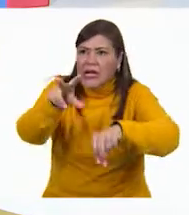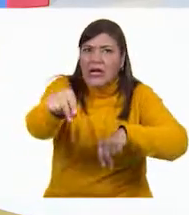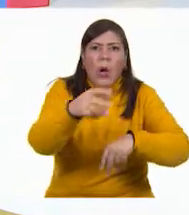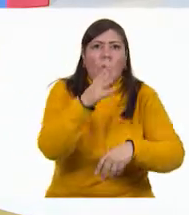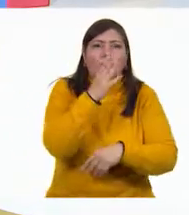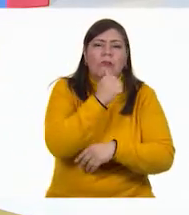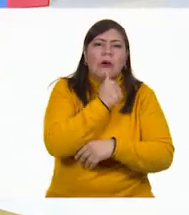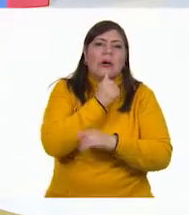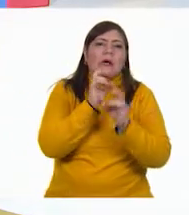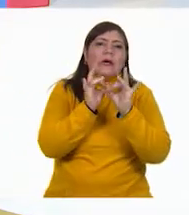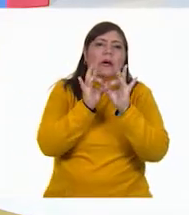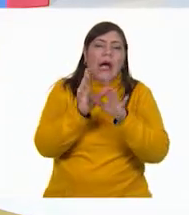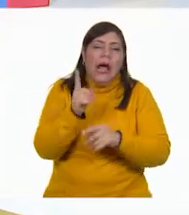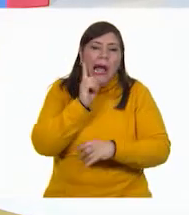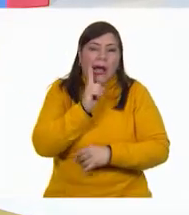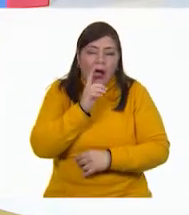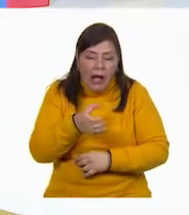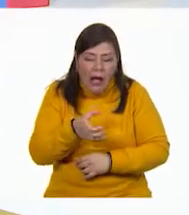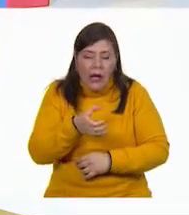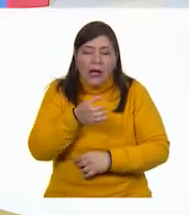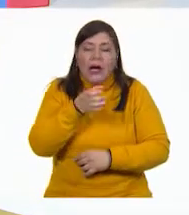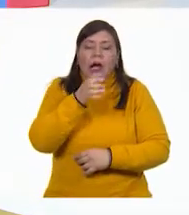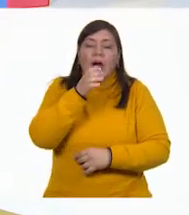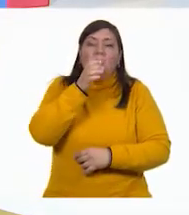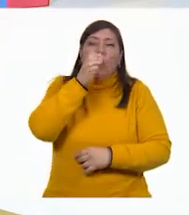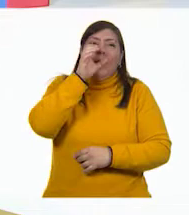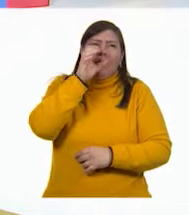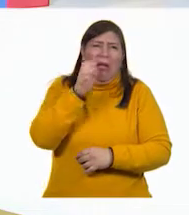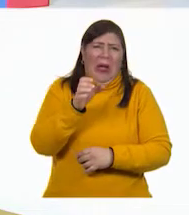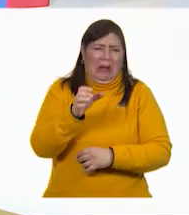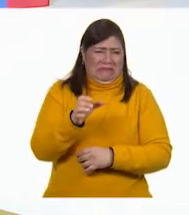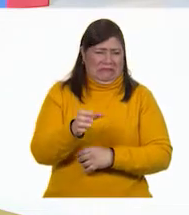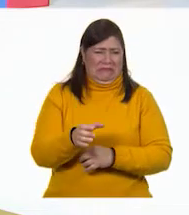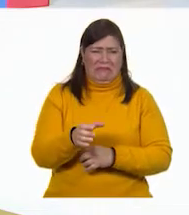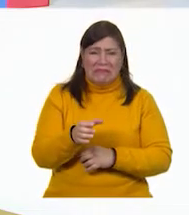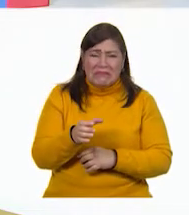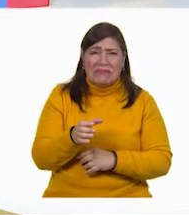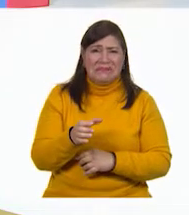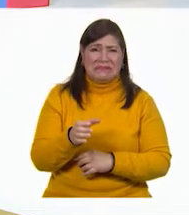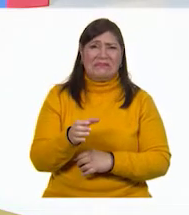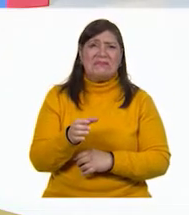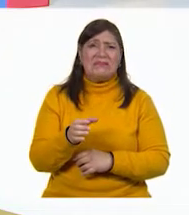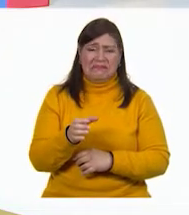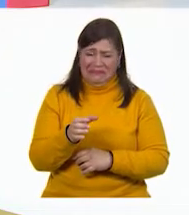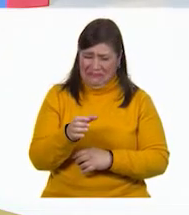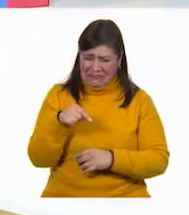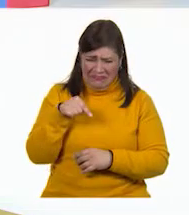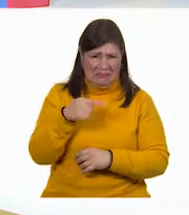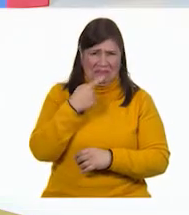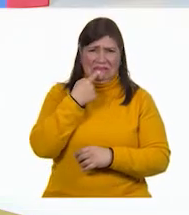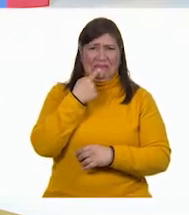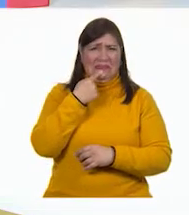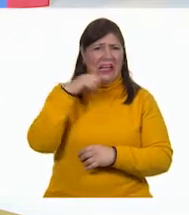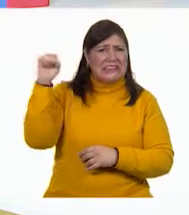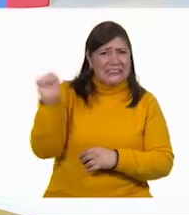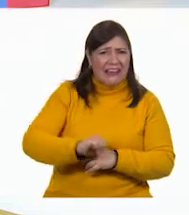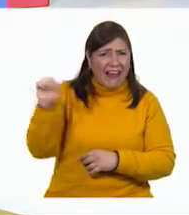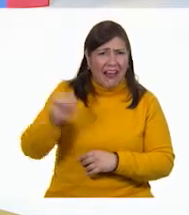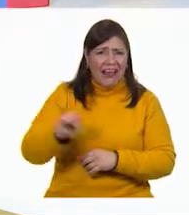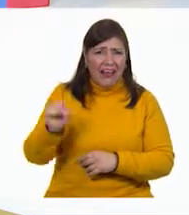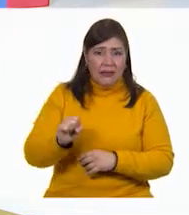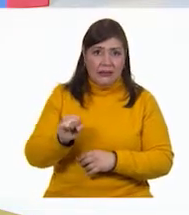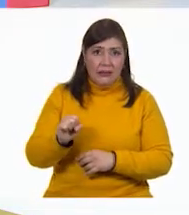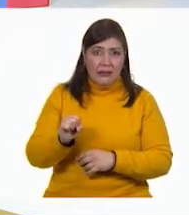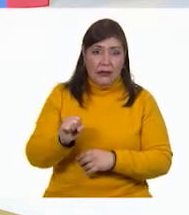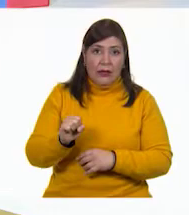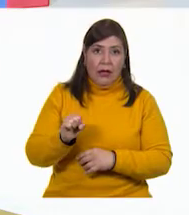mujer dándole un sorbo al agua dijo, ¡ay! ¡Esta agua está salada! Muy